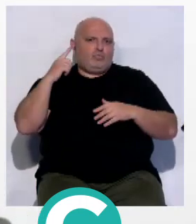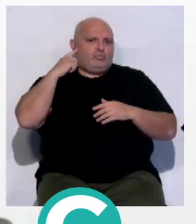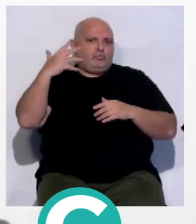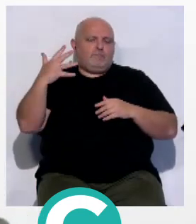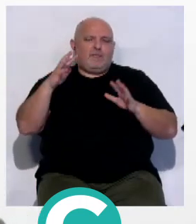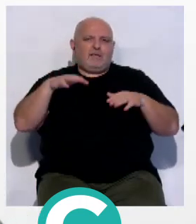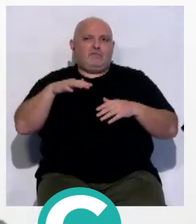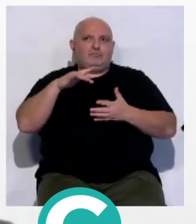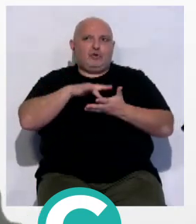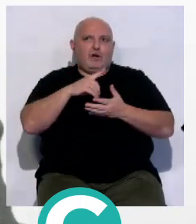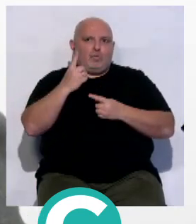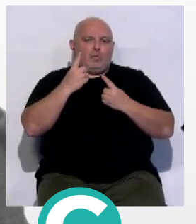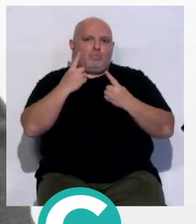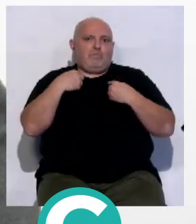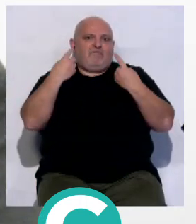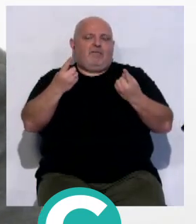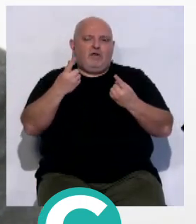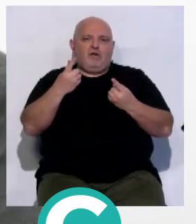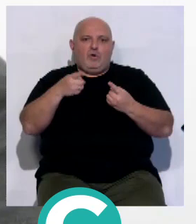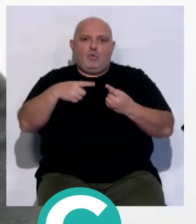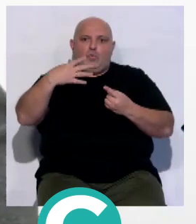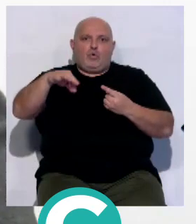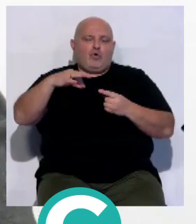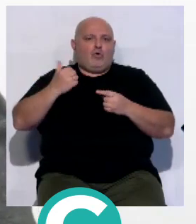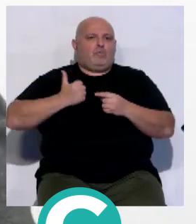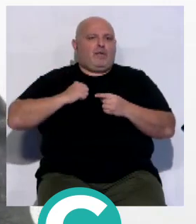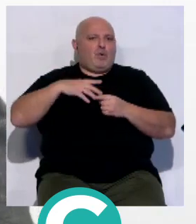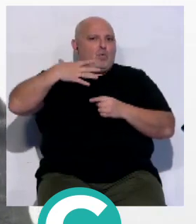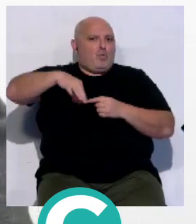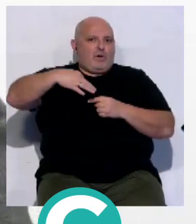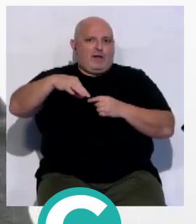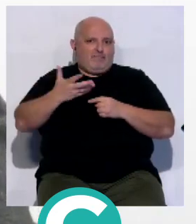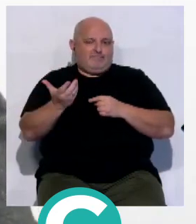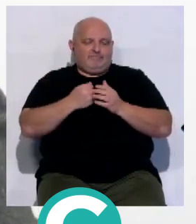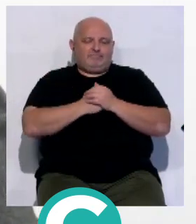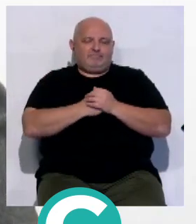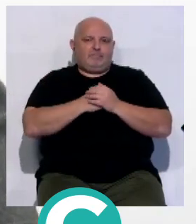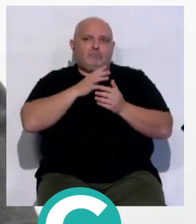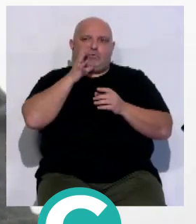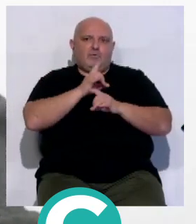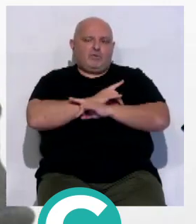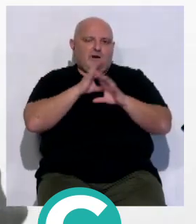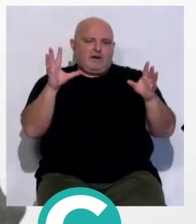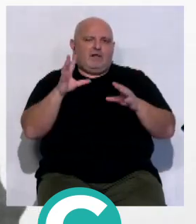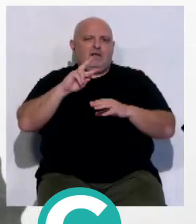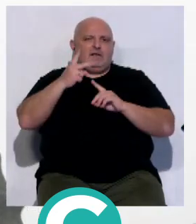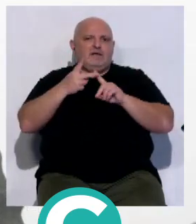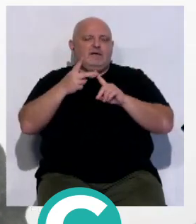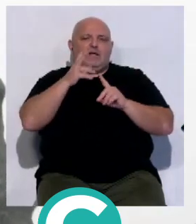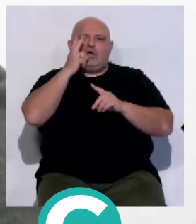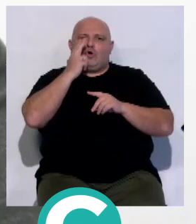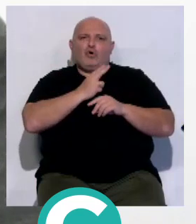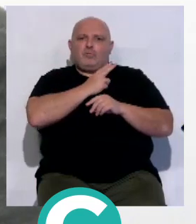los días la ciudad de Cádiz, la ciudad andaluza, no alberga un evento de estas características. Por supuesto, también, una segunda razón, el